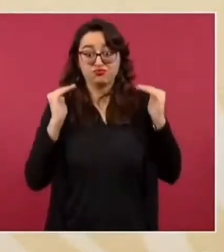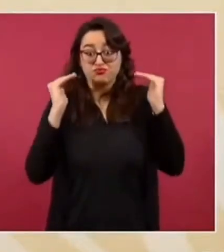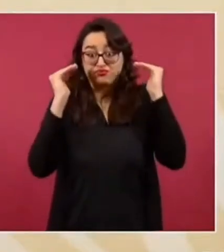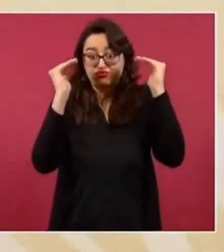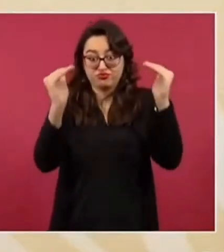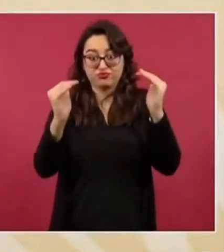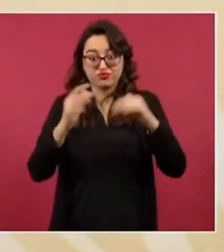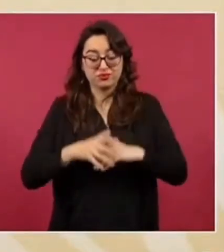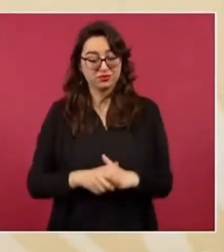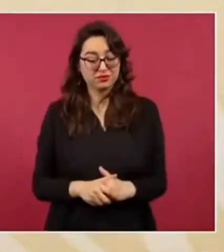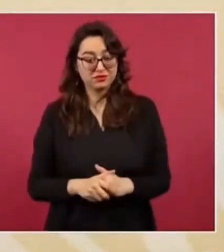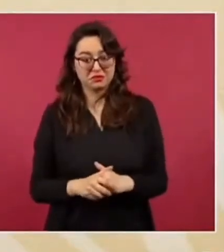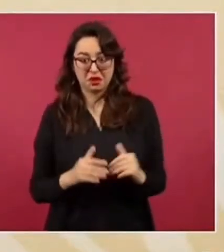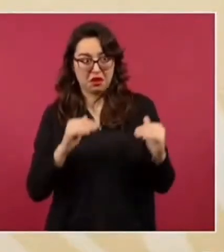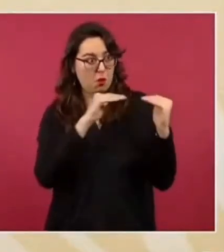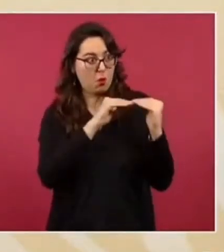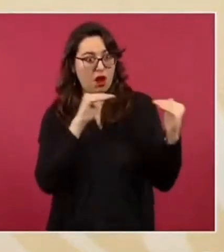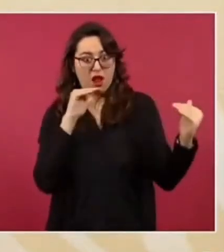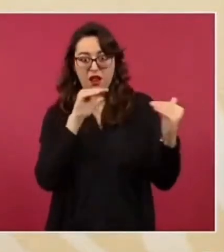hay hay hay